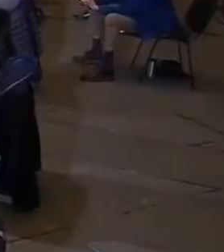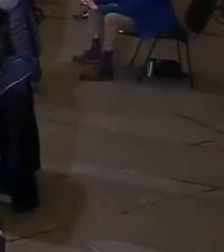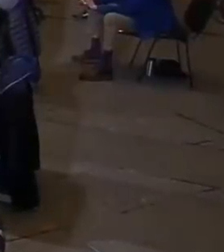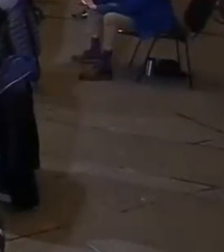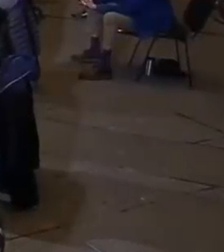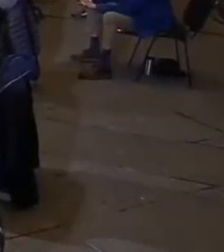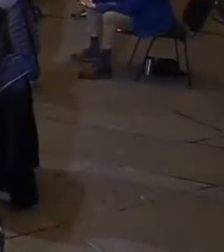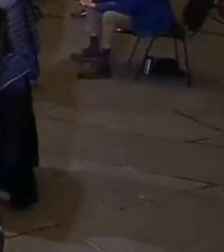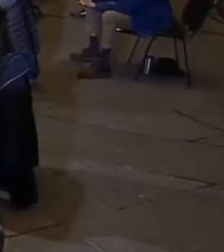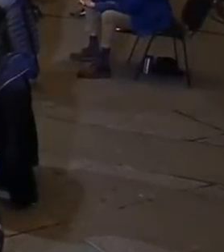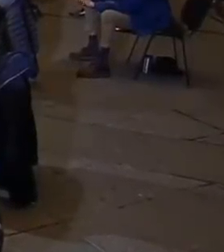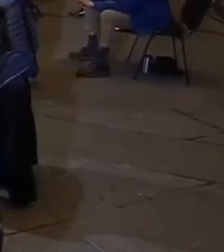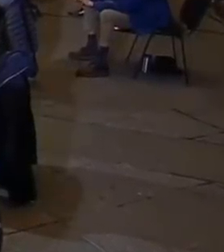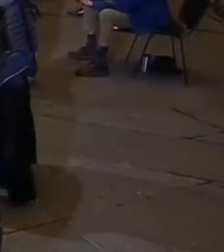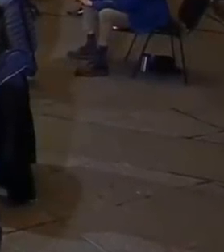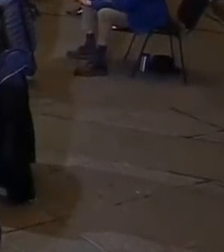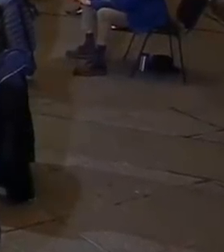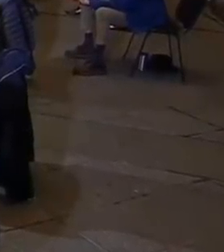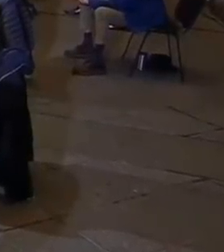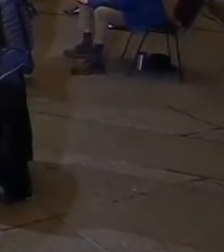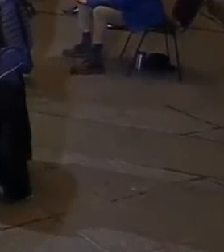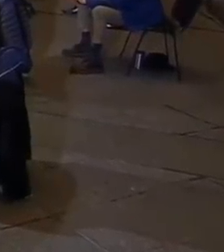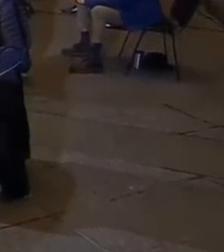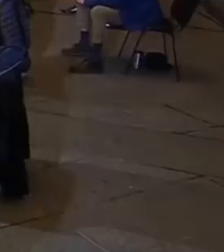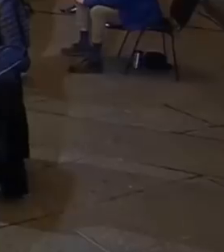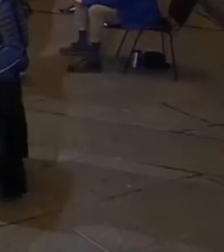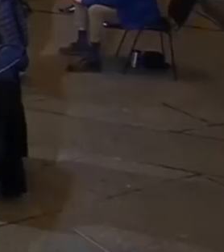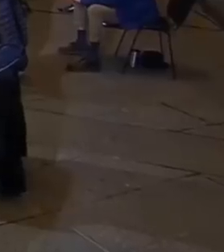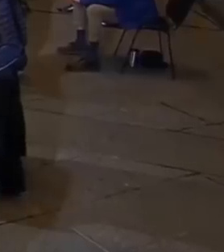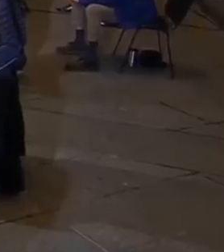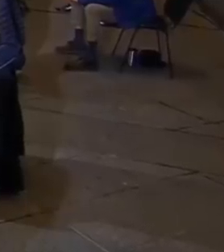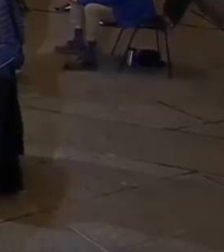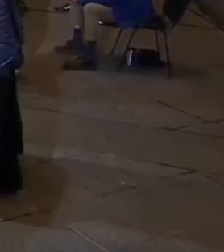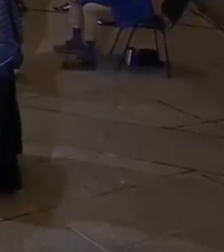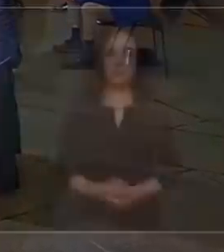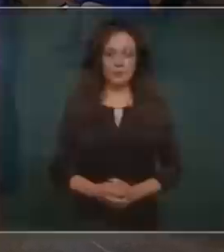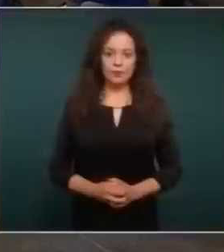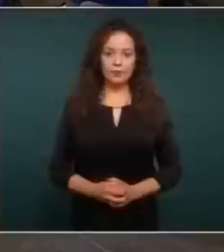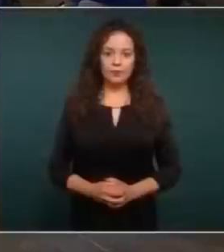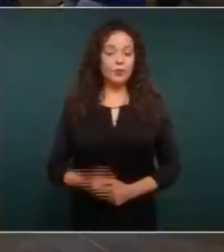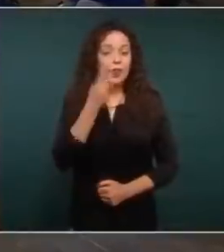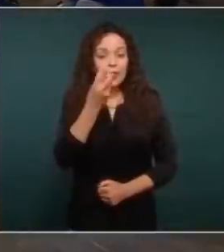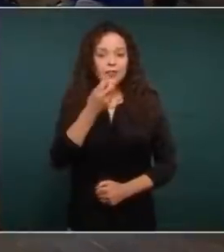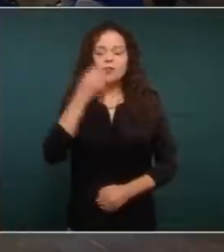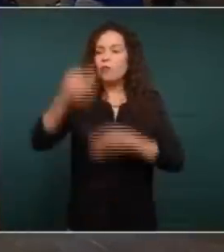Y así todos los árboles tienen una historia. Por ejemplo,